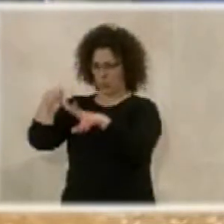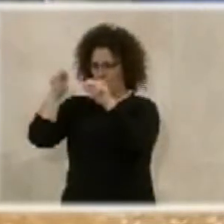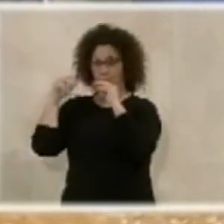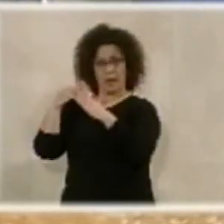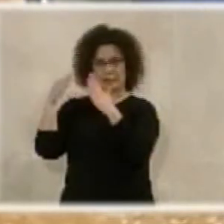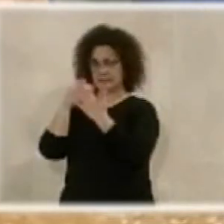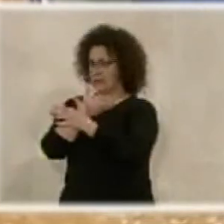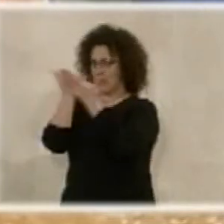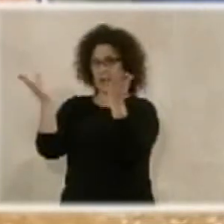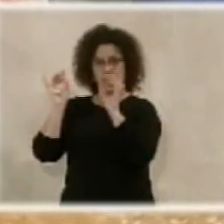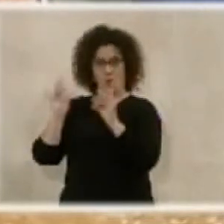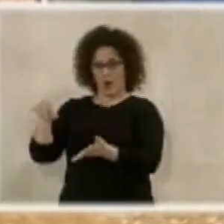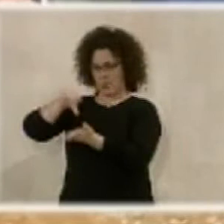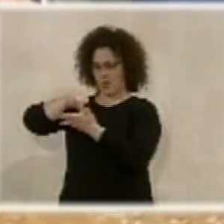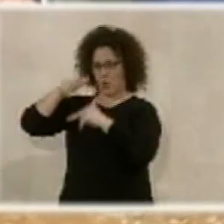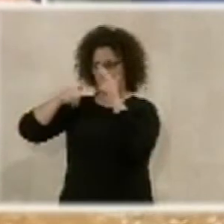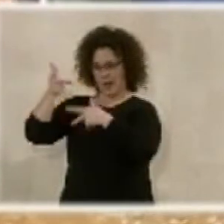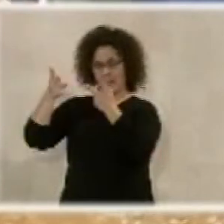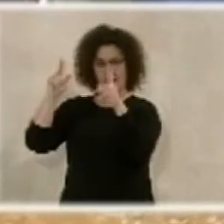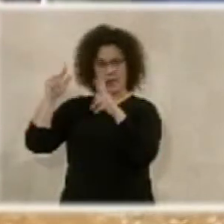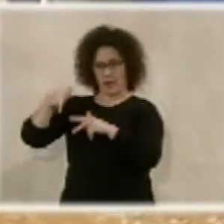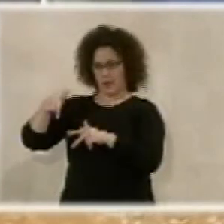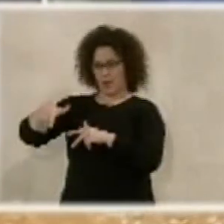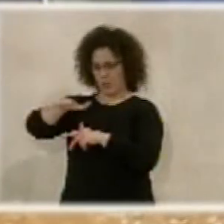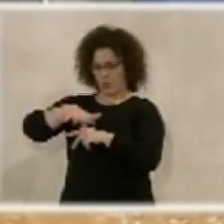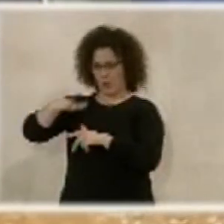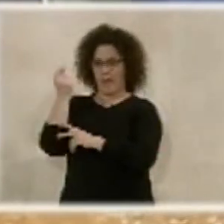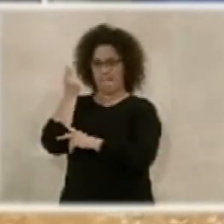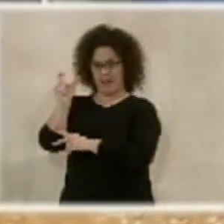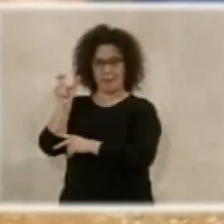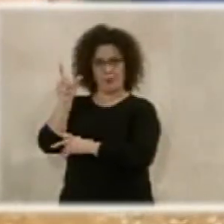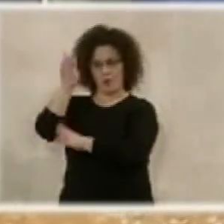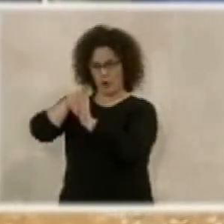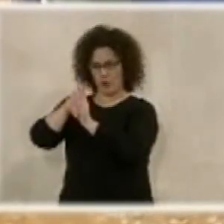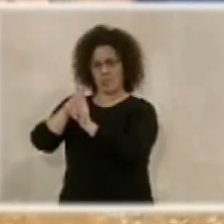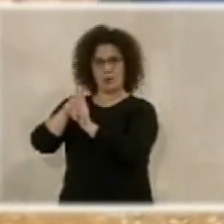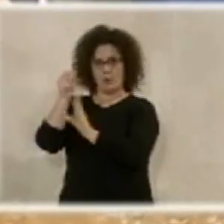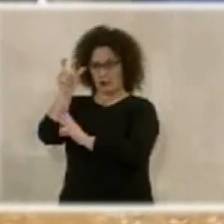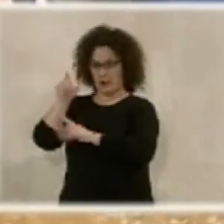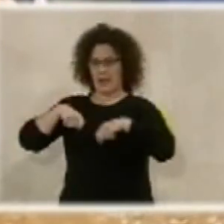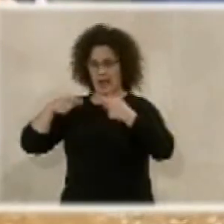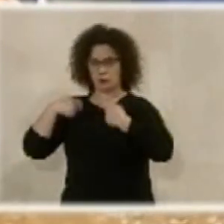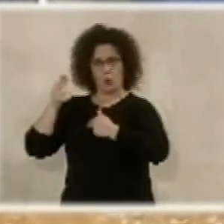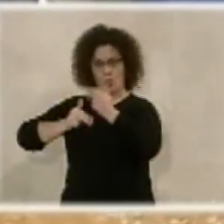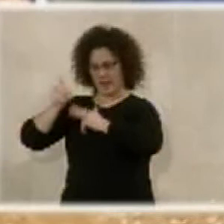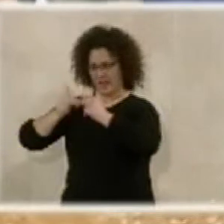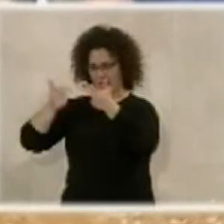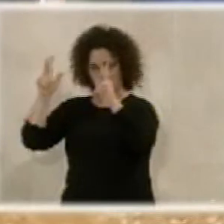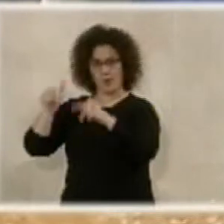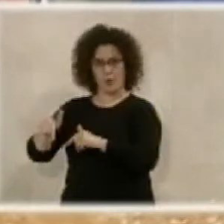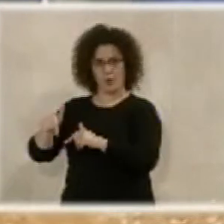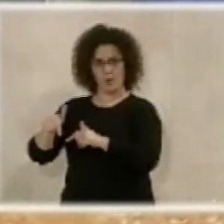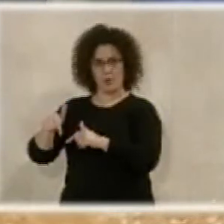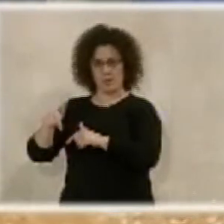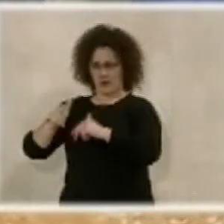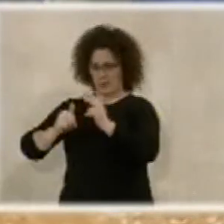en el casco urbano, en los costes de ese piso y de esa casa ya van incluidos los gastos de urbanización del que